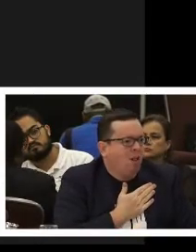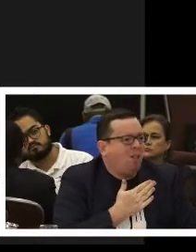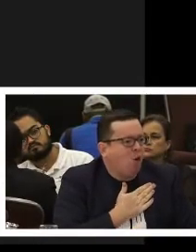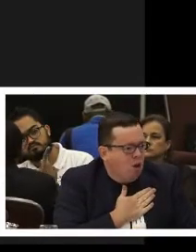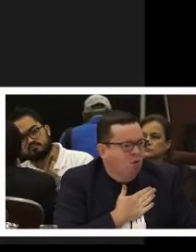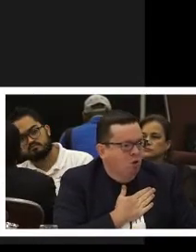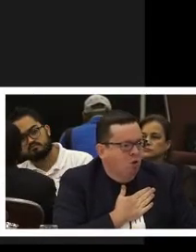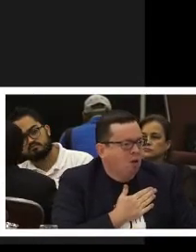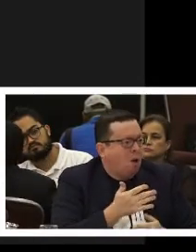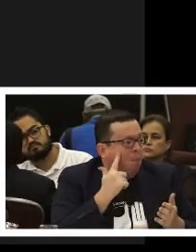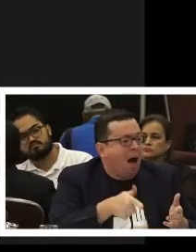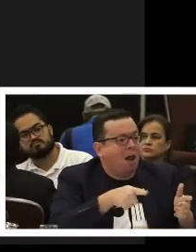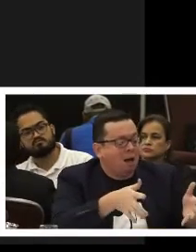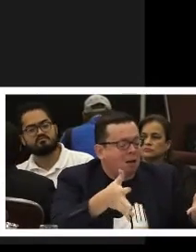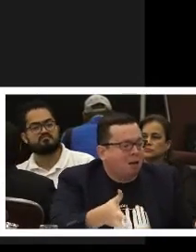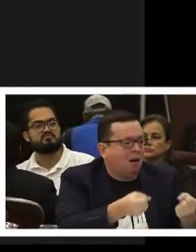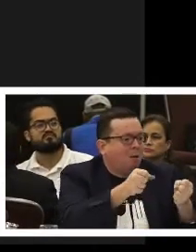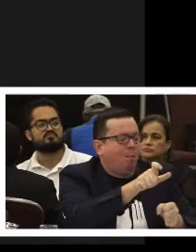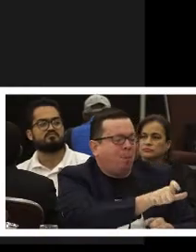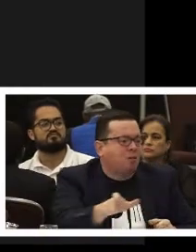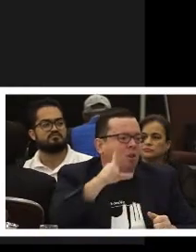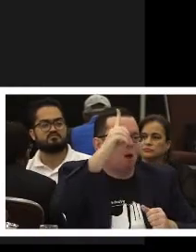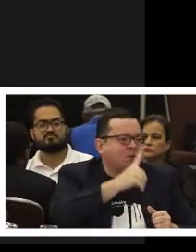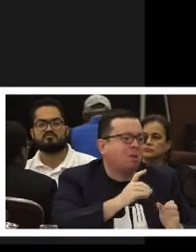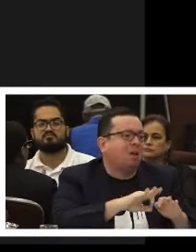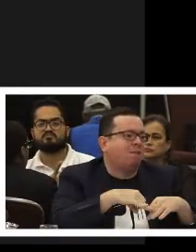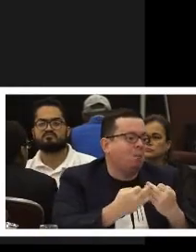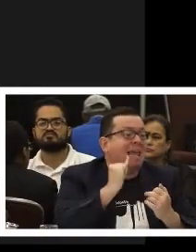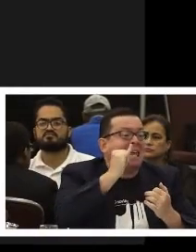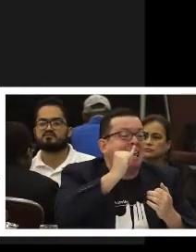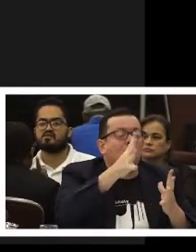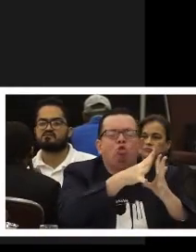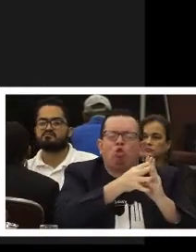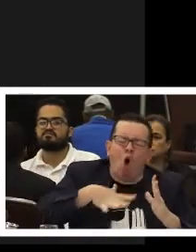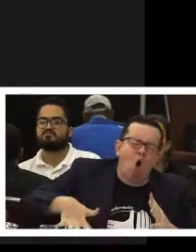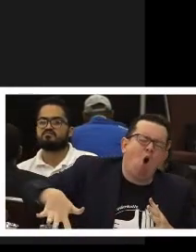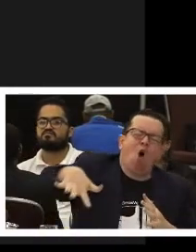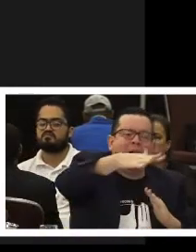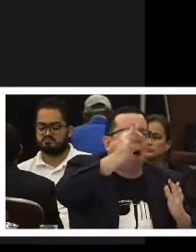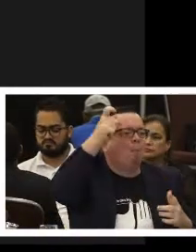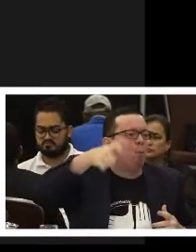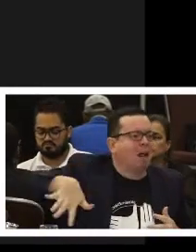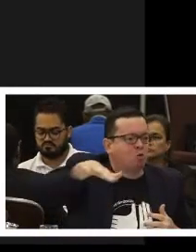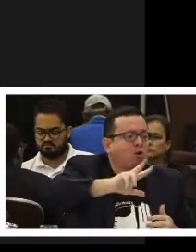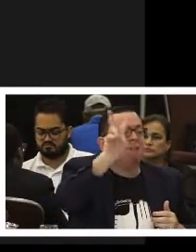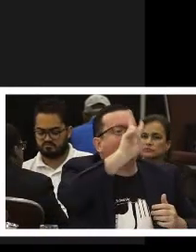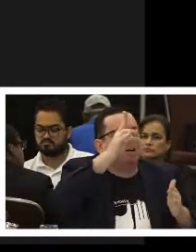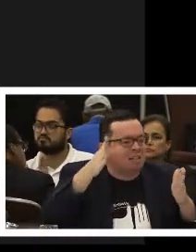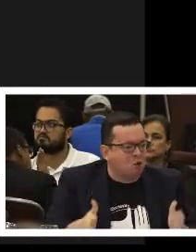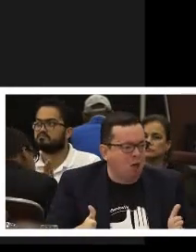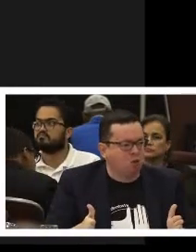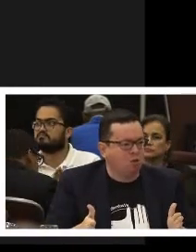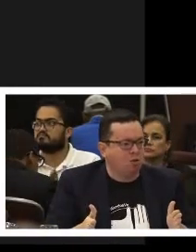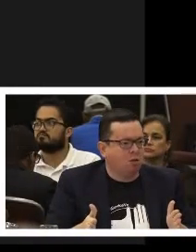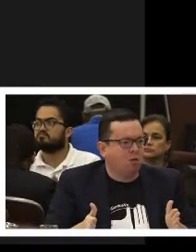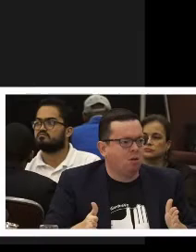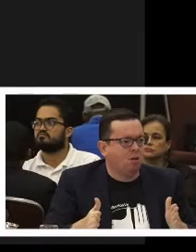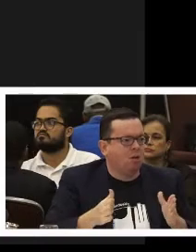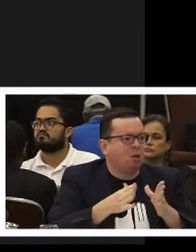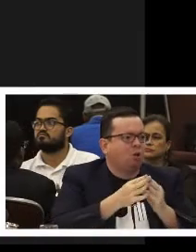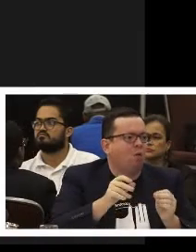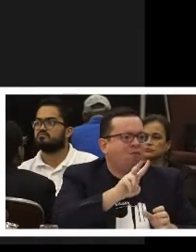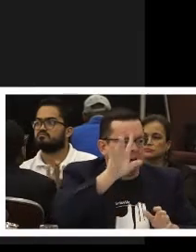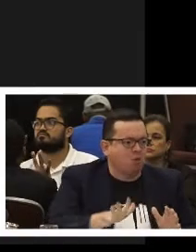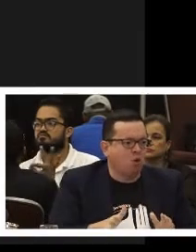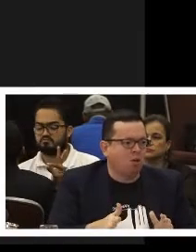Y les pido, como su coterráneo, como su familia, por favor atiendan a las personas con discapacidad, a sus familias y a todo el